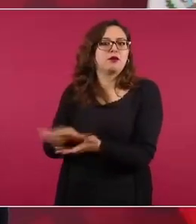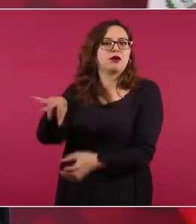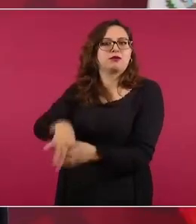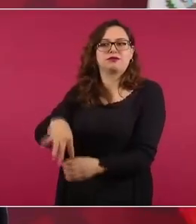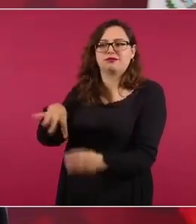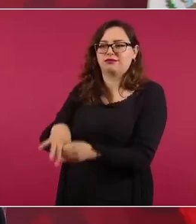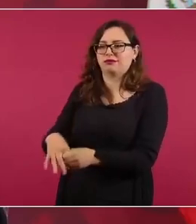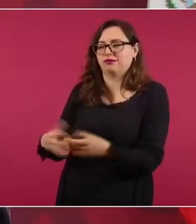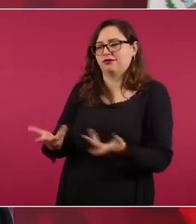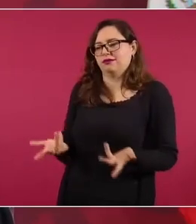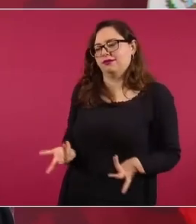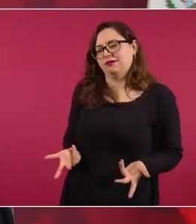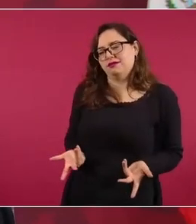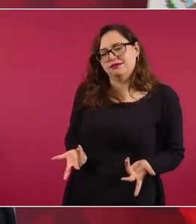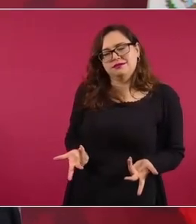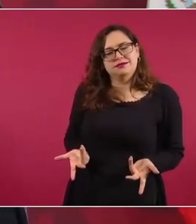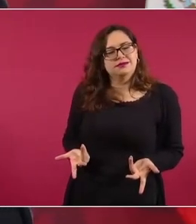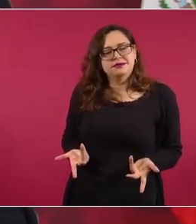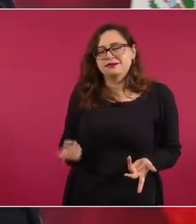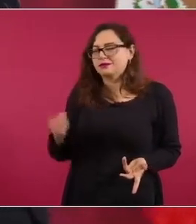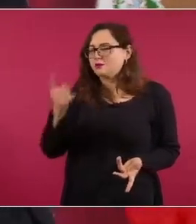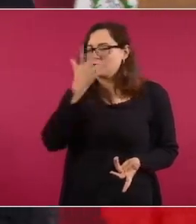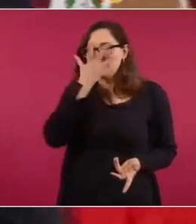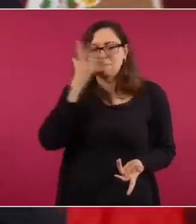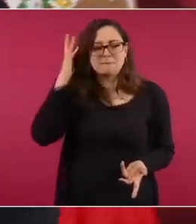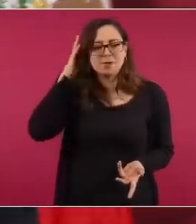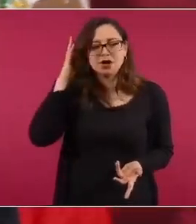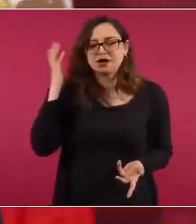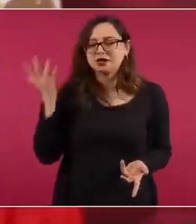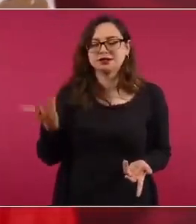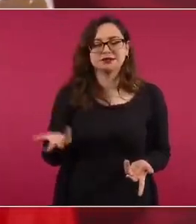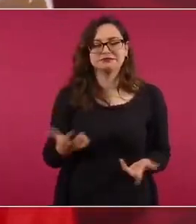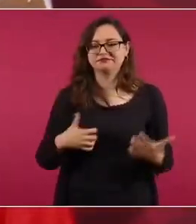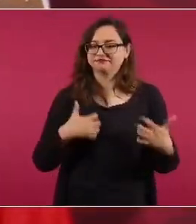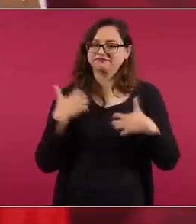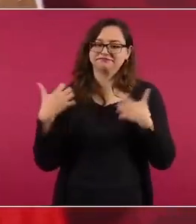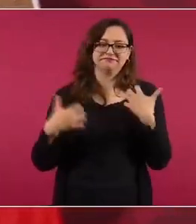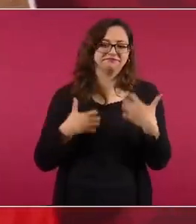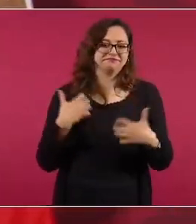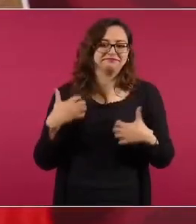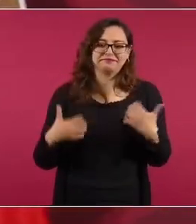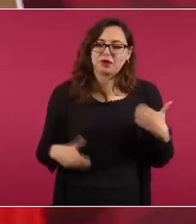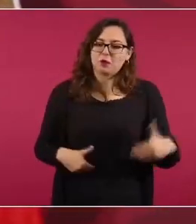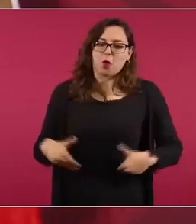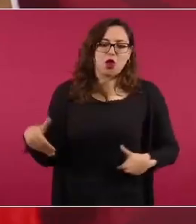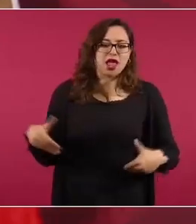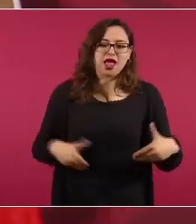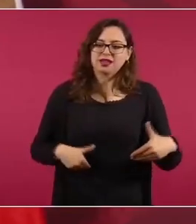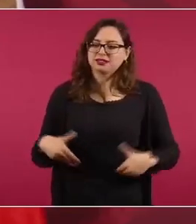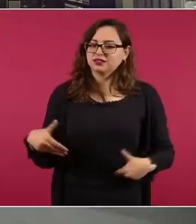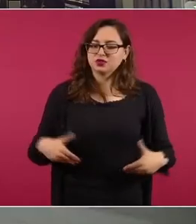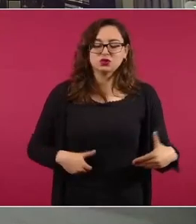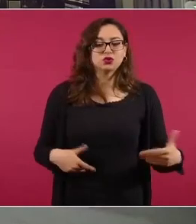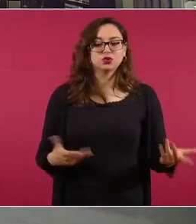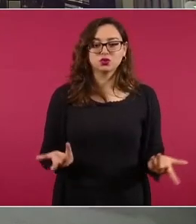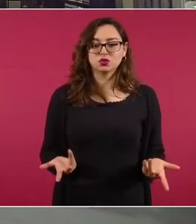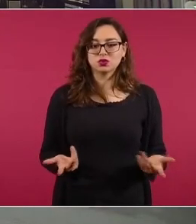hay que contextualizar hay que ver todo esto